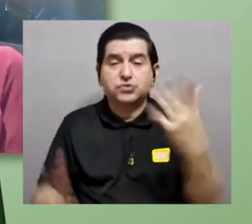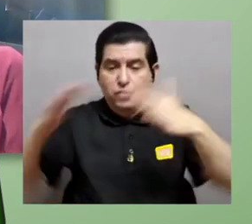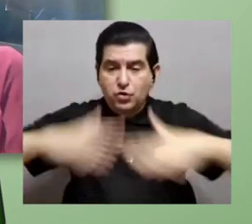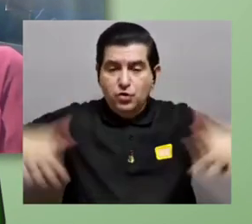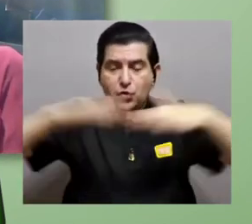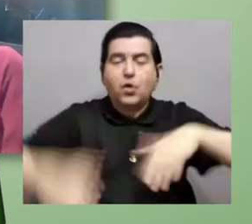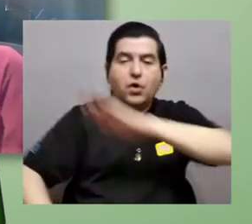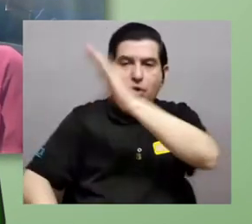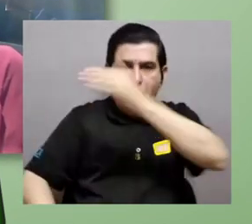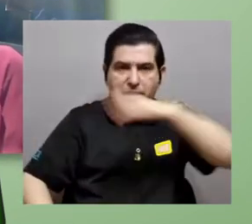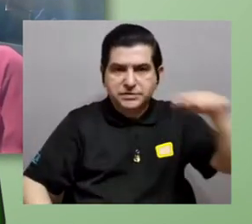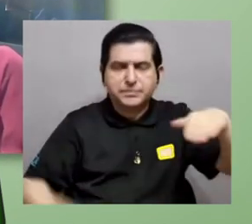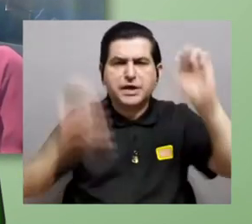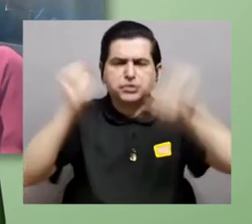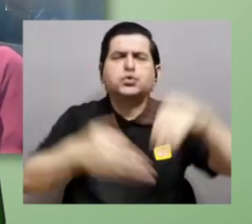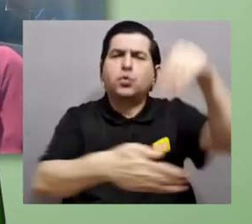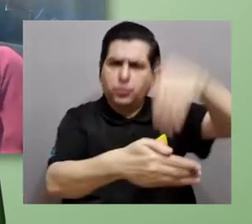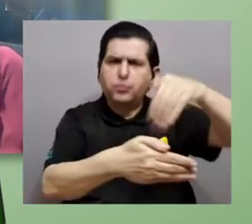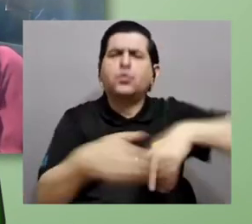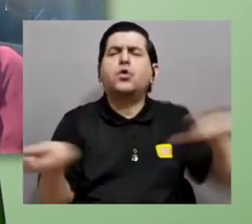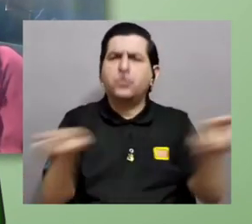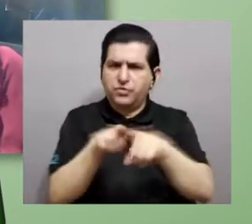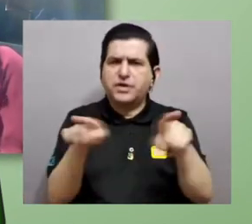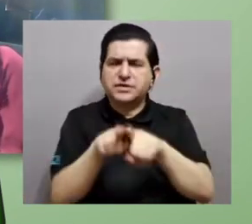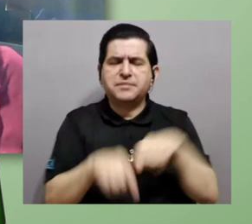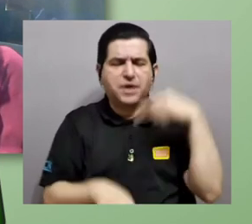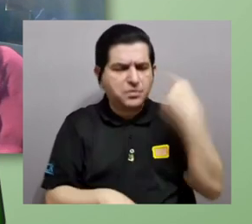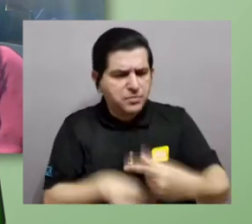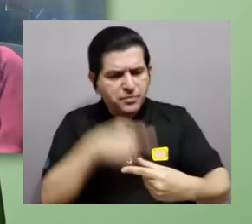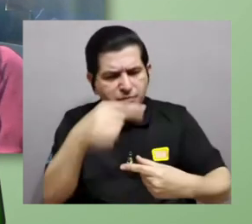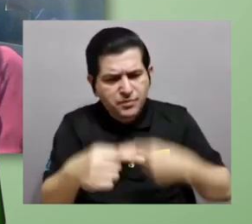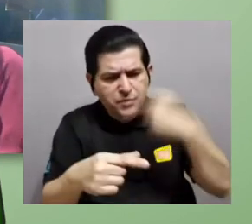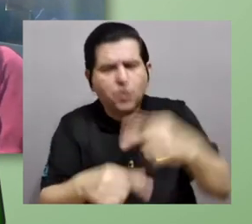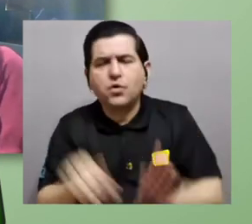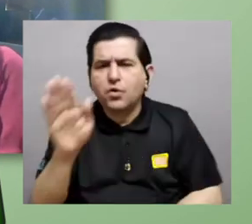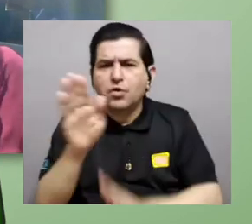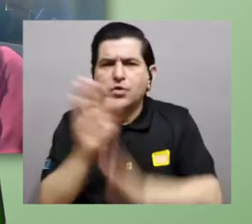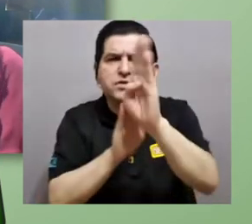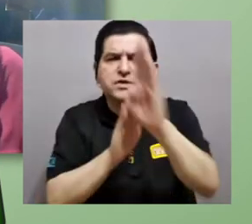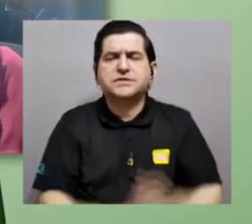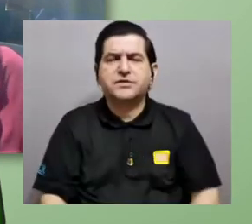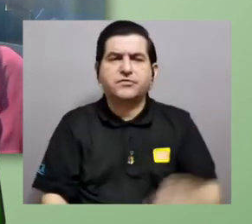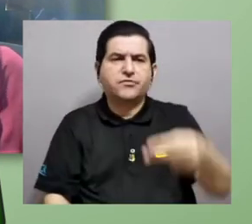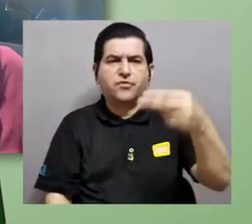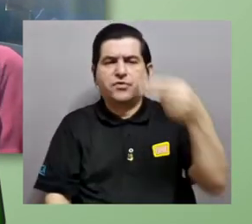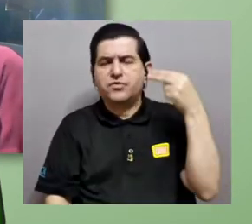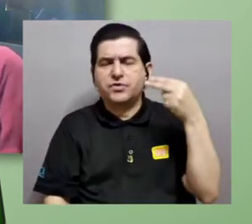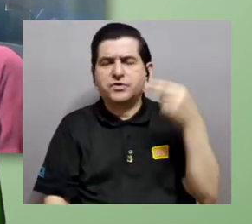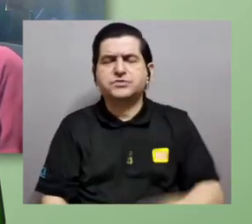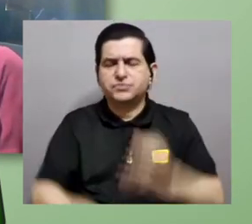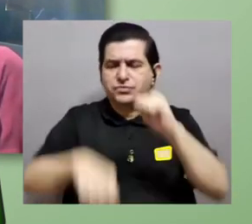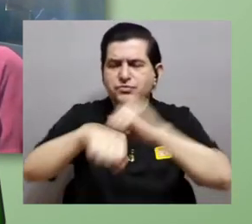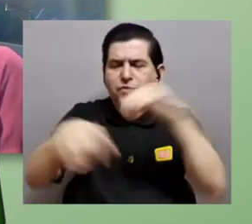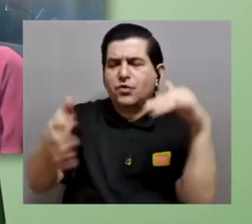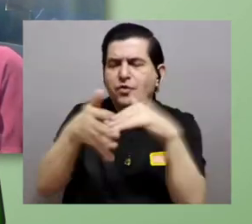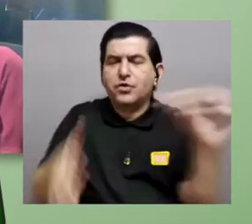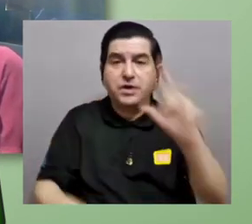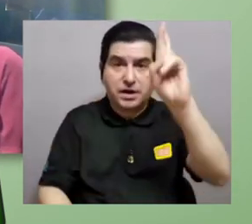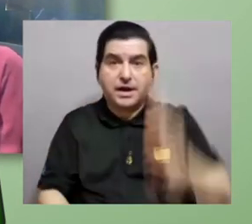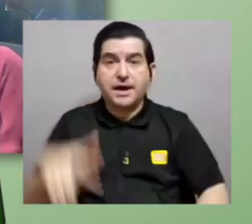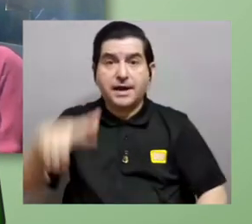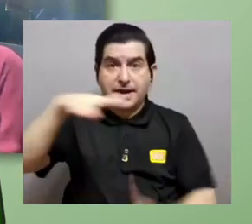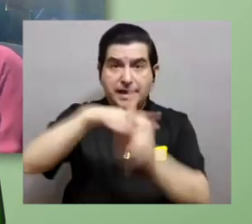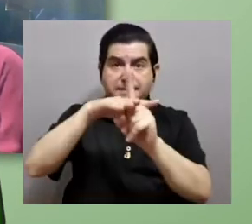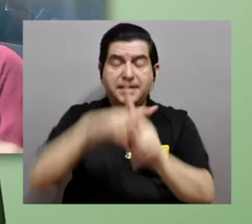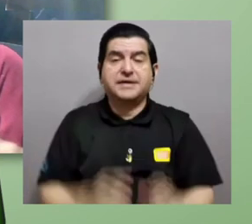solo ambientes marinos se puede registrar también ya poco a poco el desarrollo digamos de la historia geológica de Costa